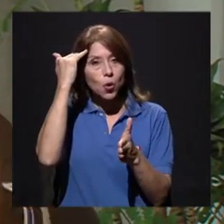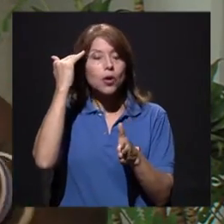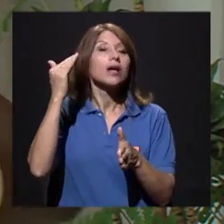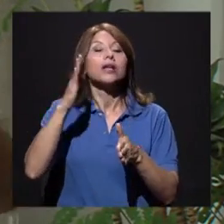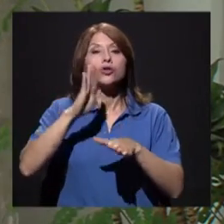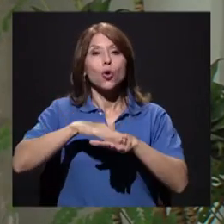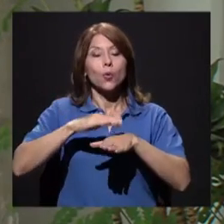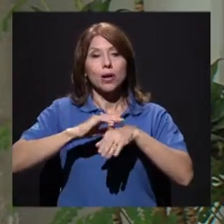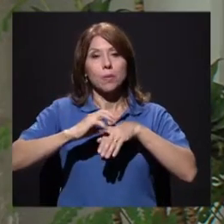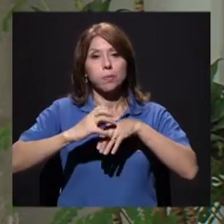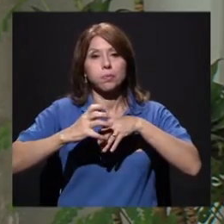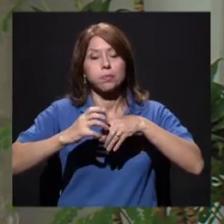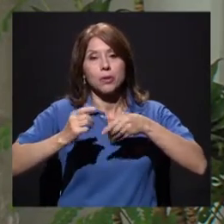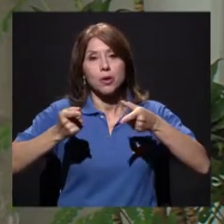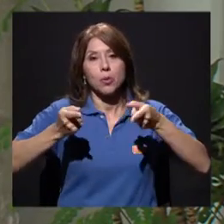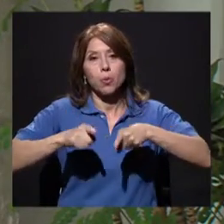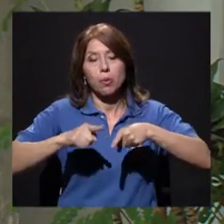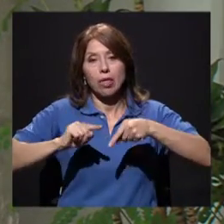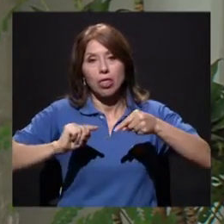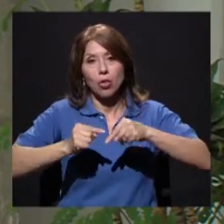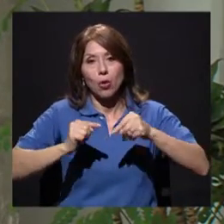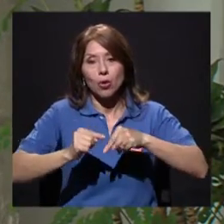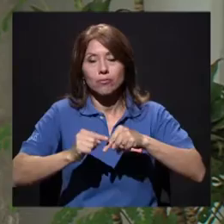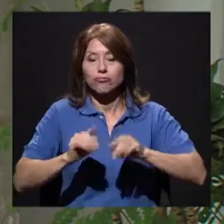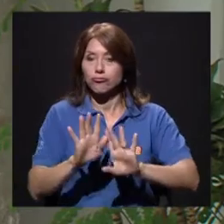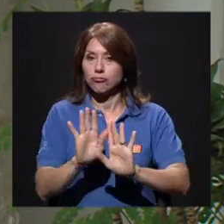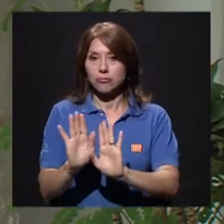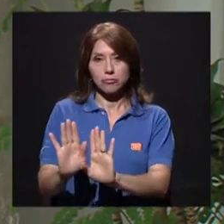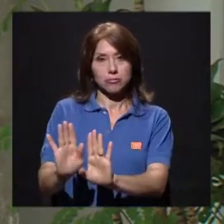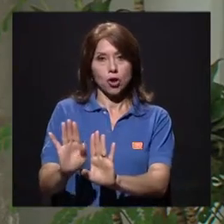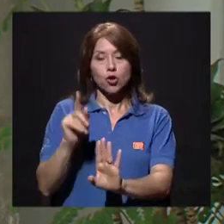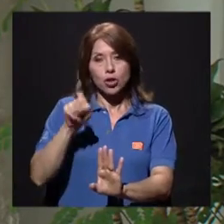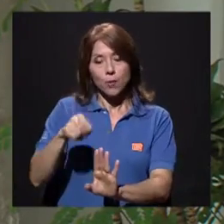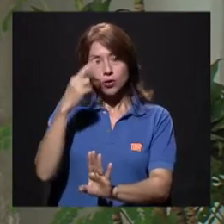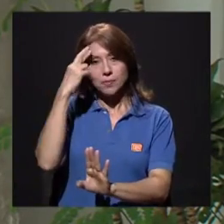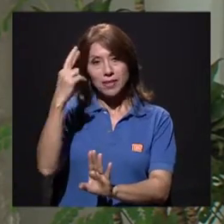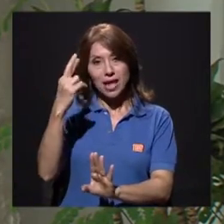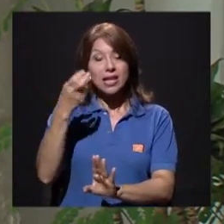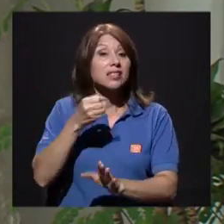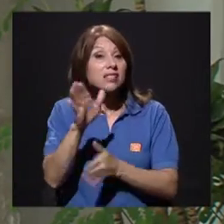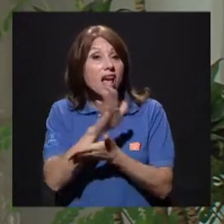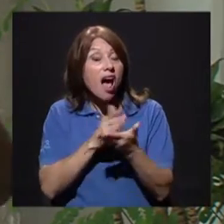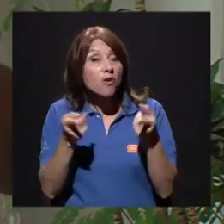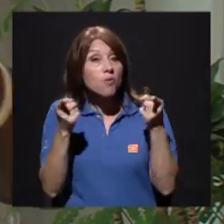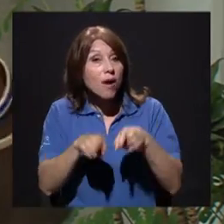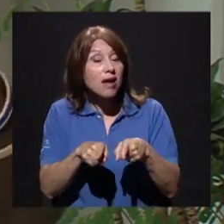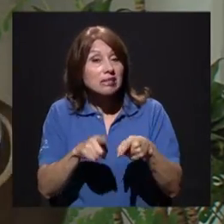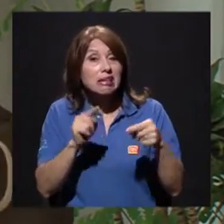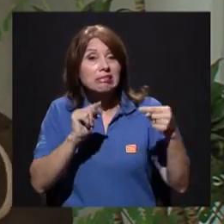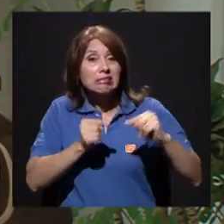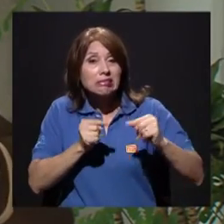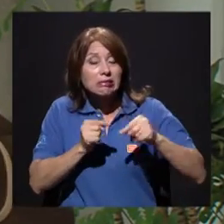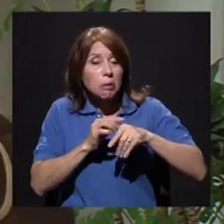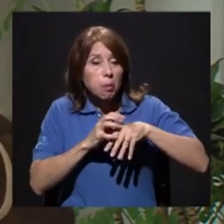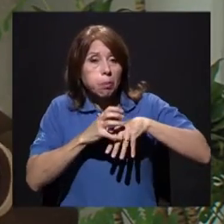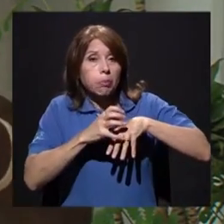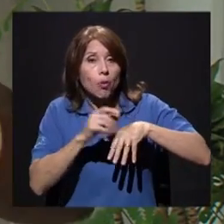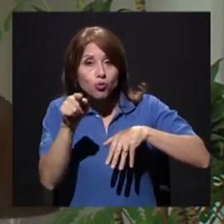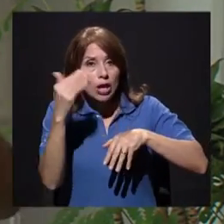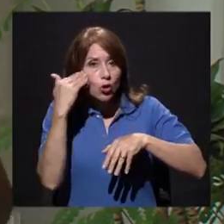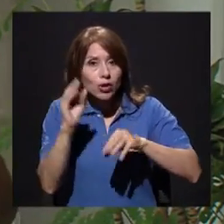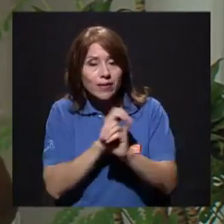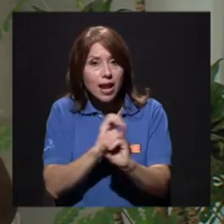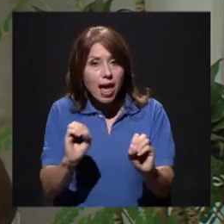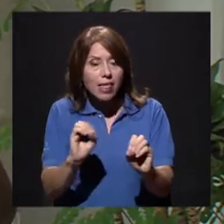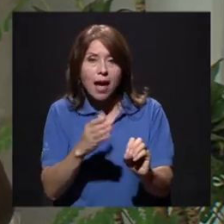Entonces yo tengo que respetar ese campo, ¿verdad? Yo creo que si en algún momento hay una lesión, si usted no sabe nada, es mejor no meter manos. Es